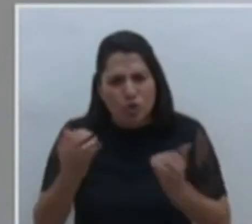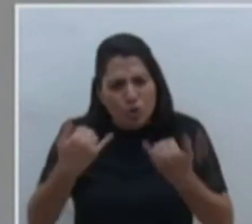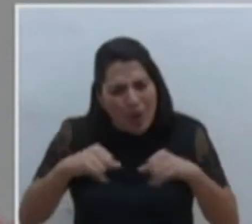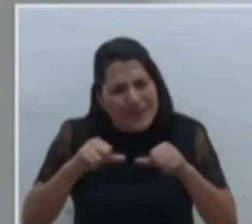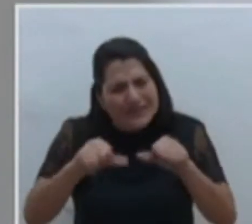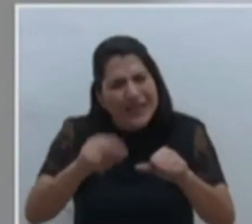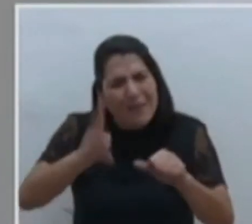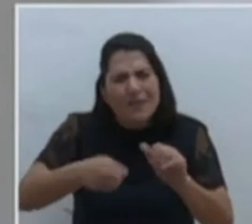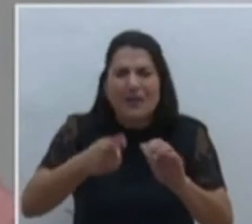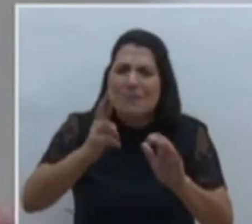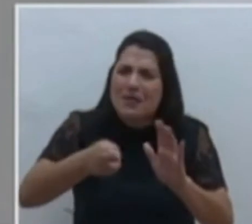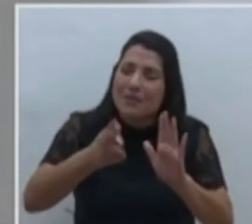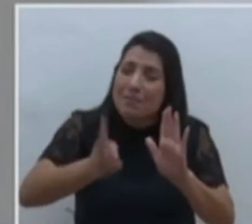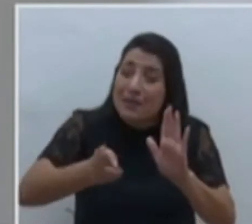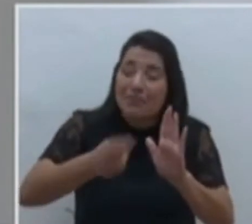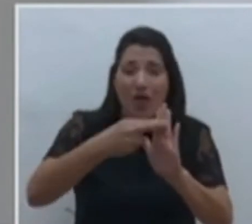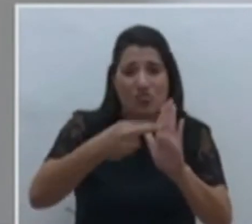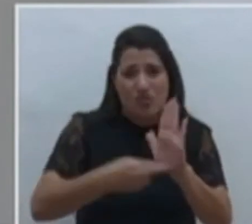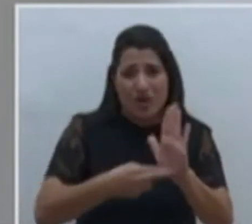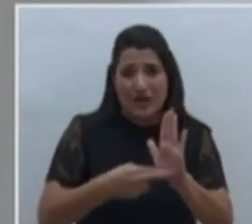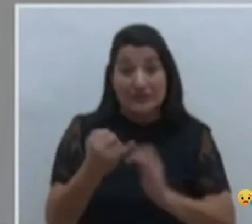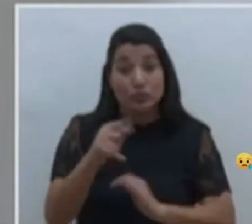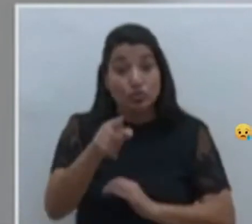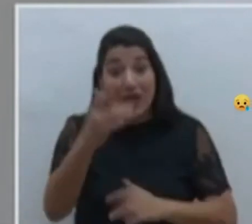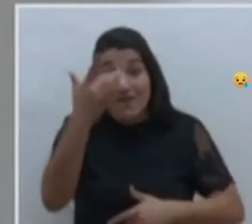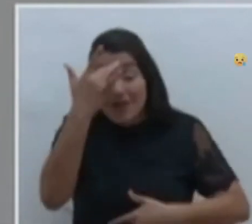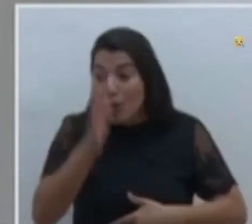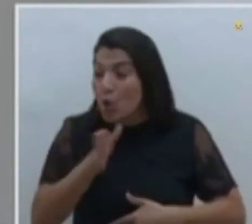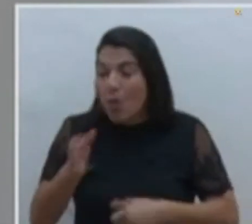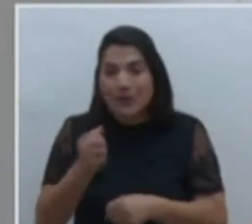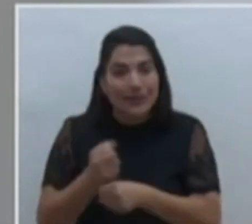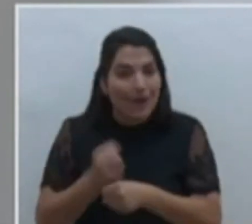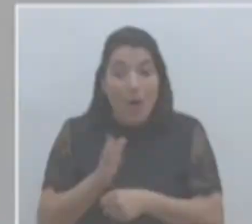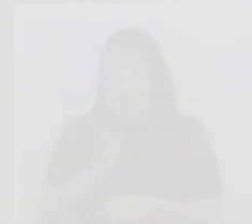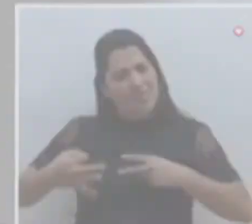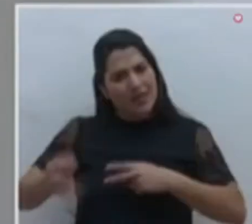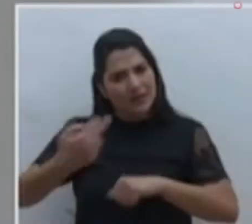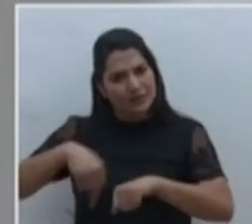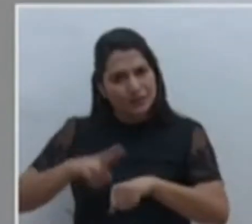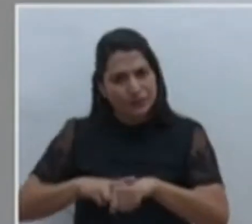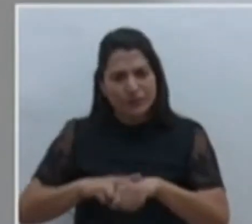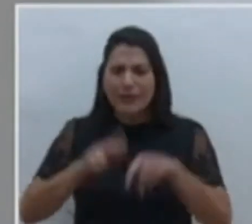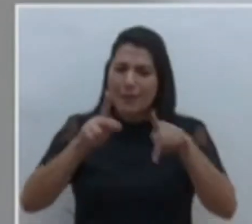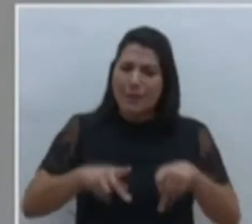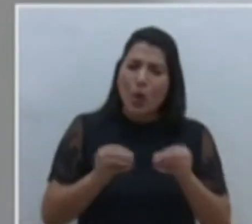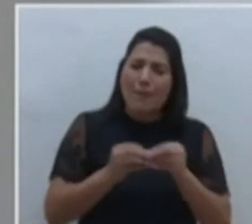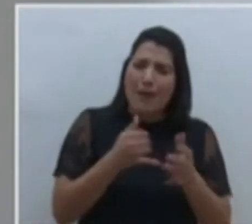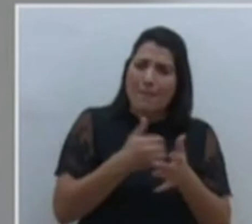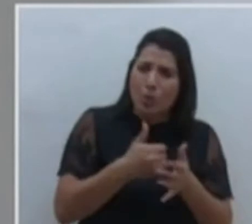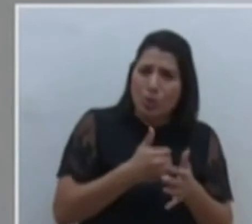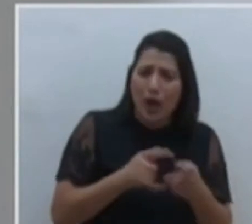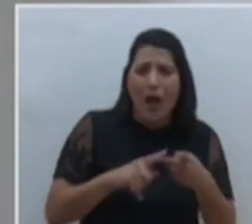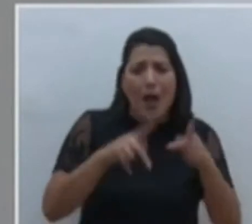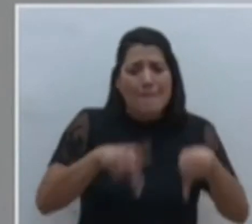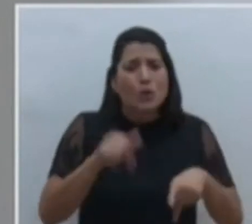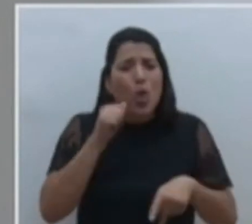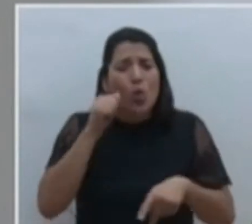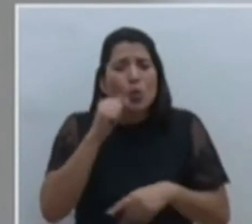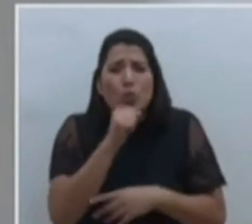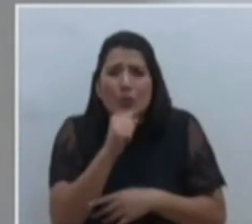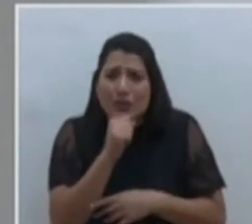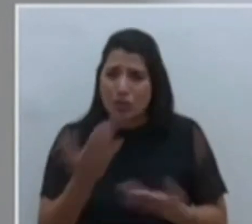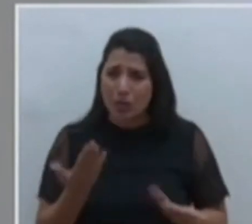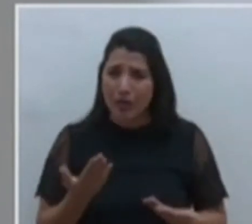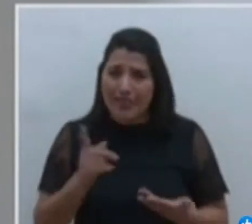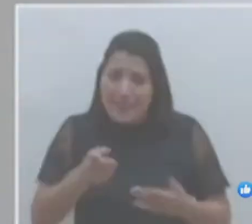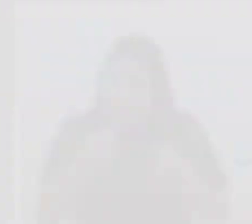no tiene que ir a trabajar, no tiene que ir a ningún lugar público a exponer a otras personas para que se enfermen. Las personas más frágiles, los adultos mayores, tienen que tratar